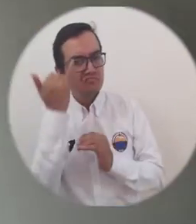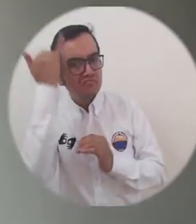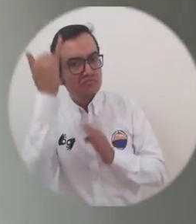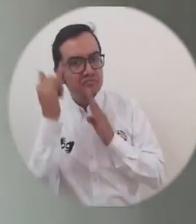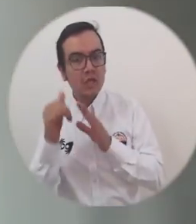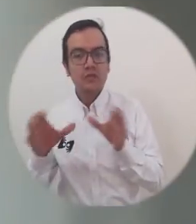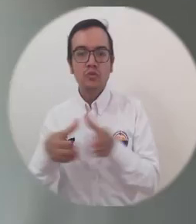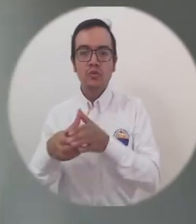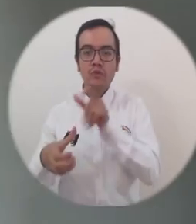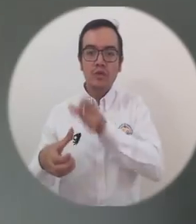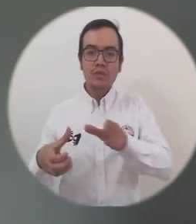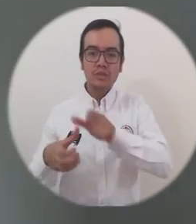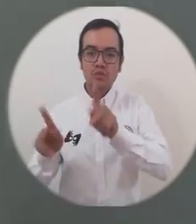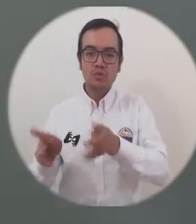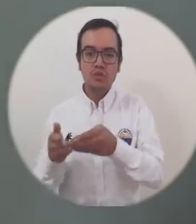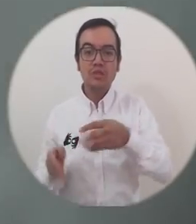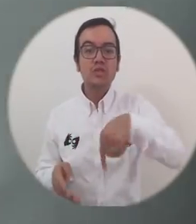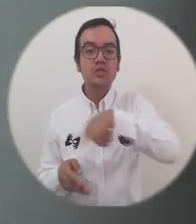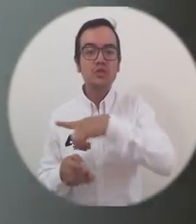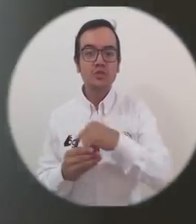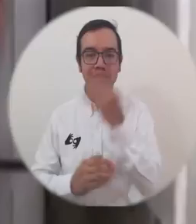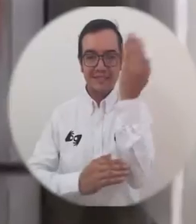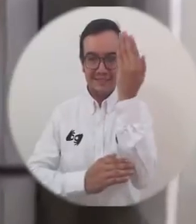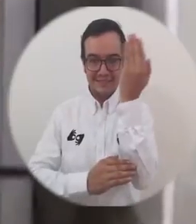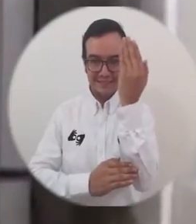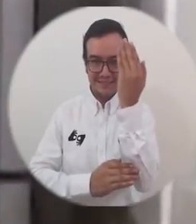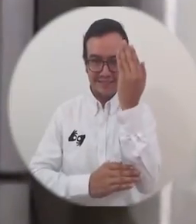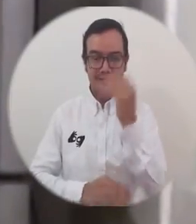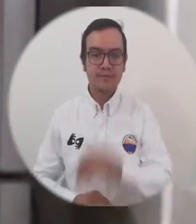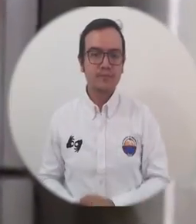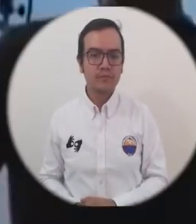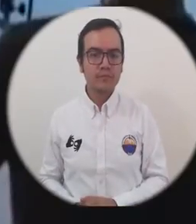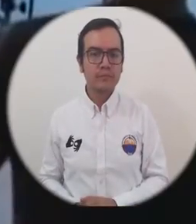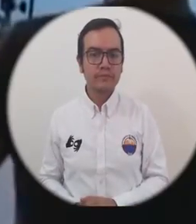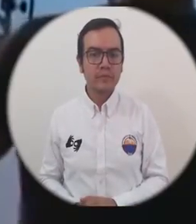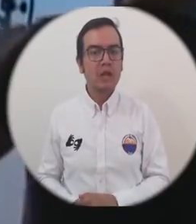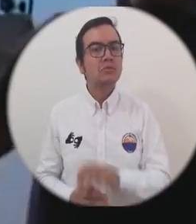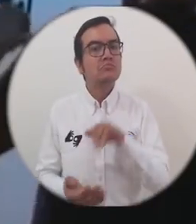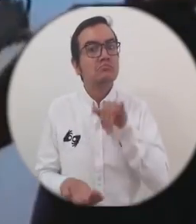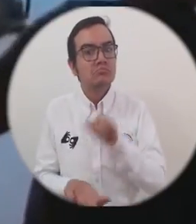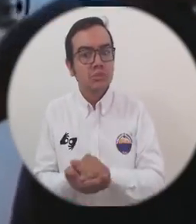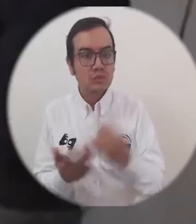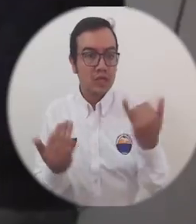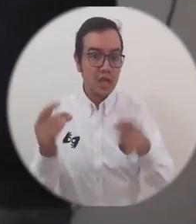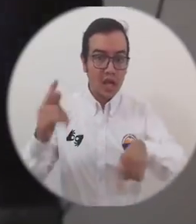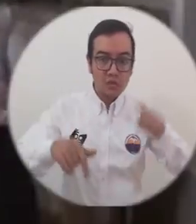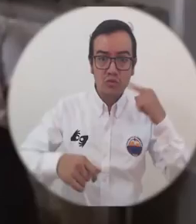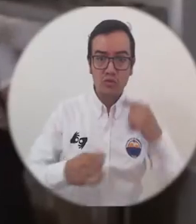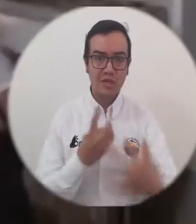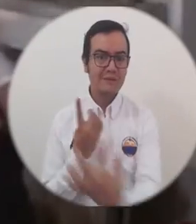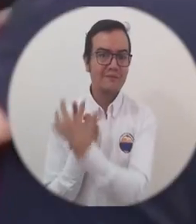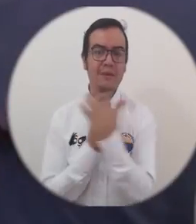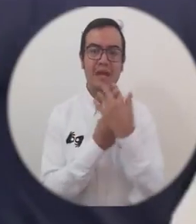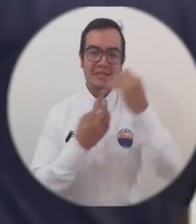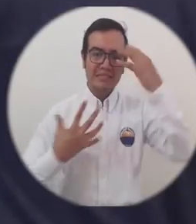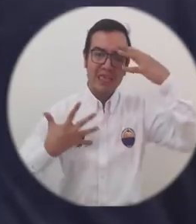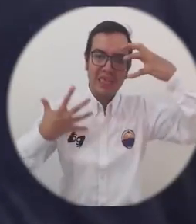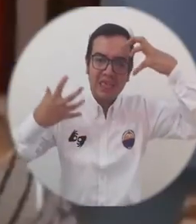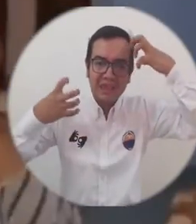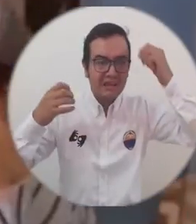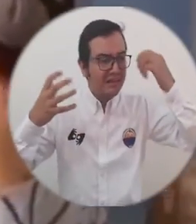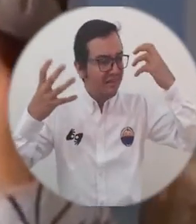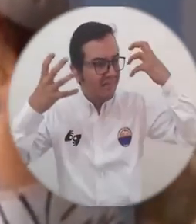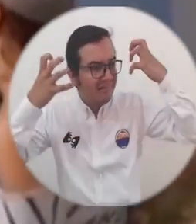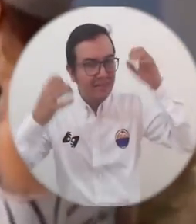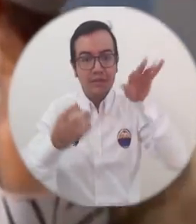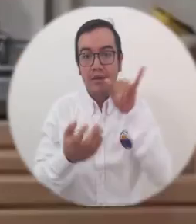estudiantes del programa de cine audiovisuales de la Almamate para contrarrestar la carga emocional y psicológica que produce este momento de tensión mundial